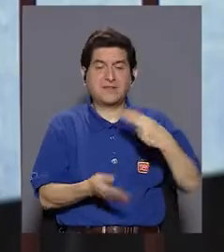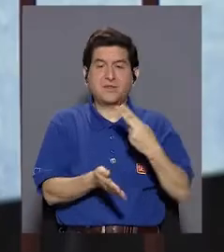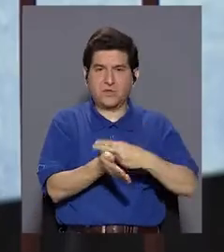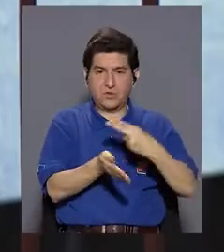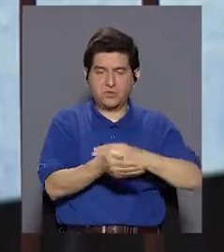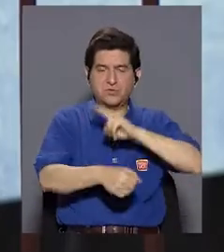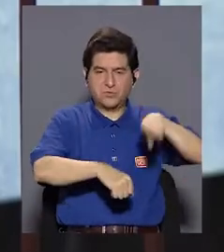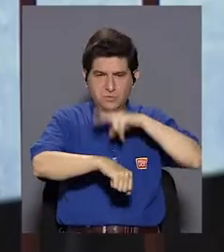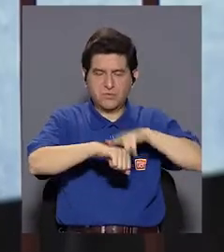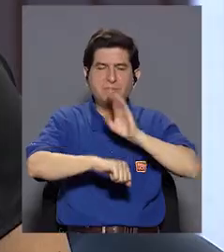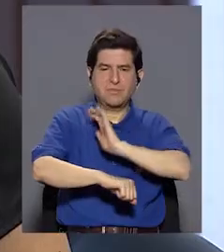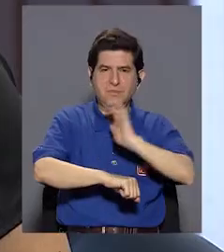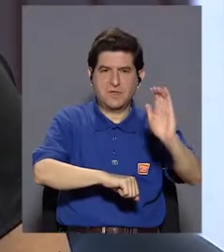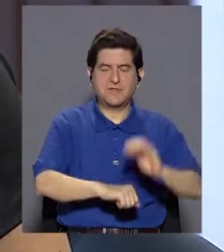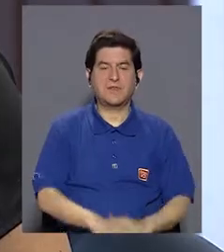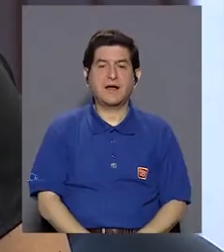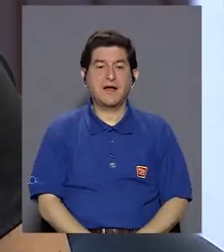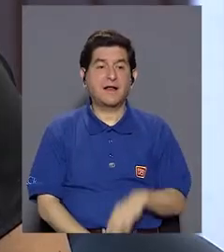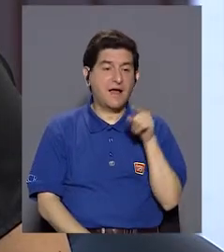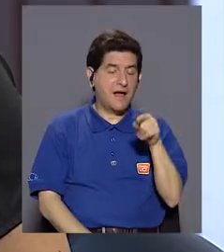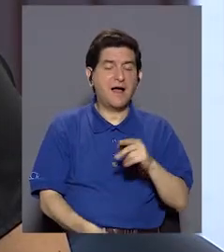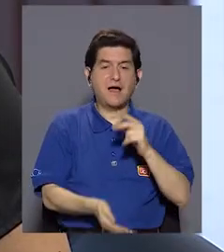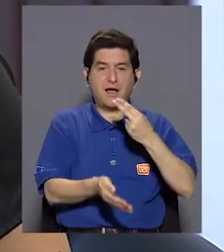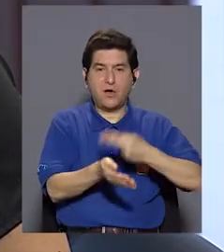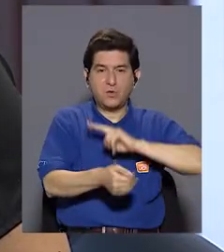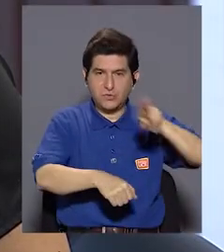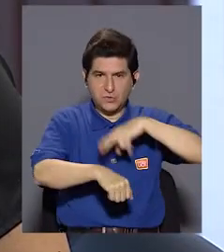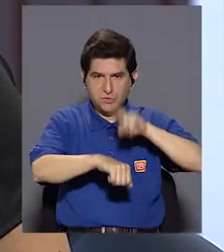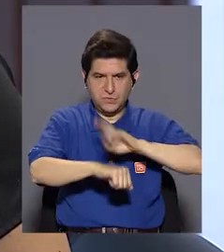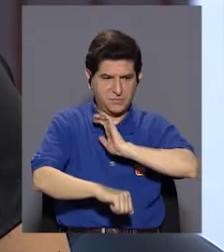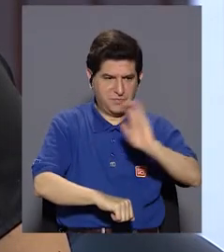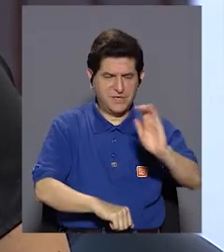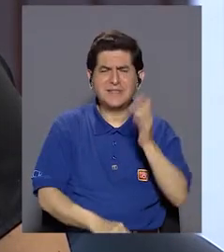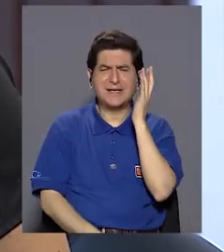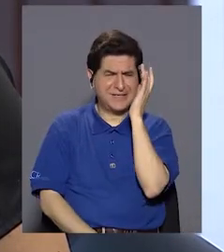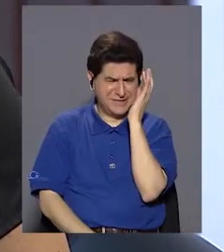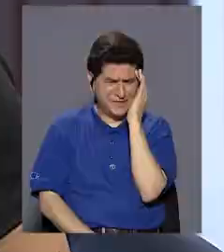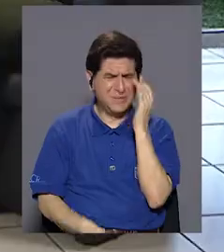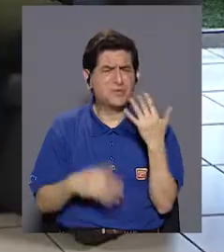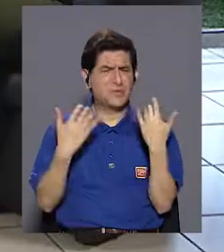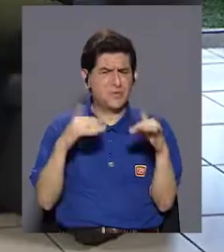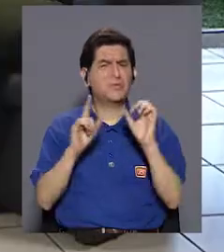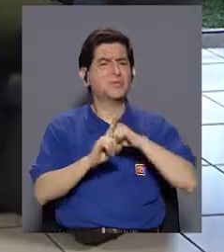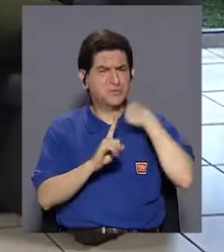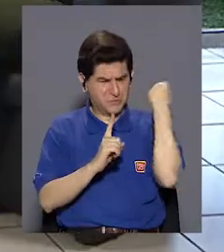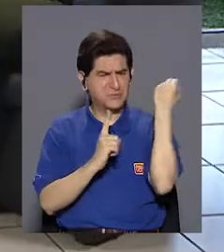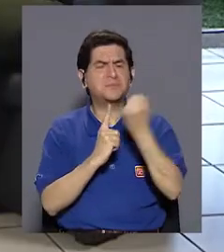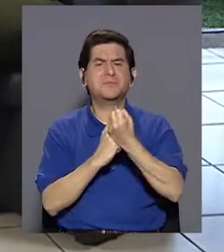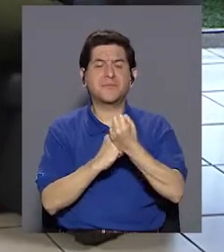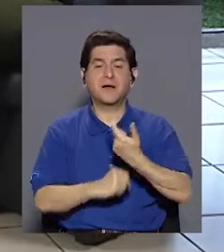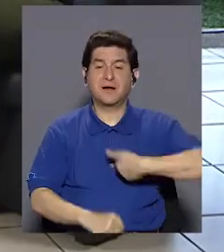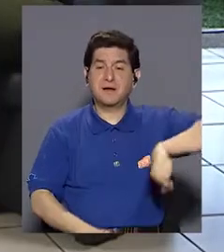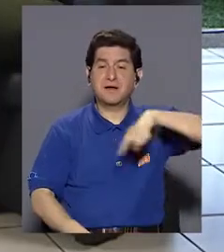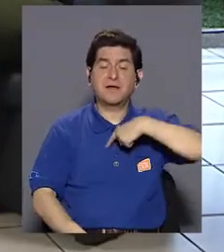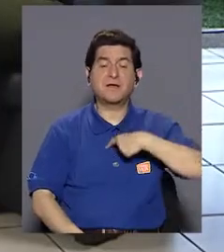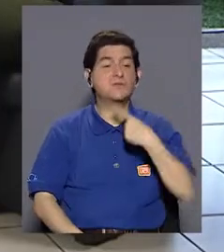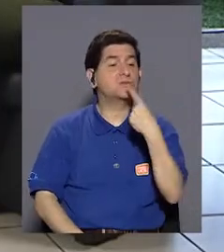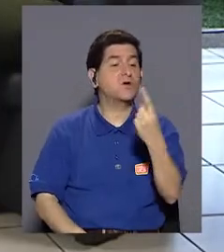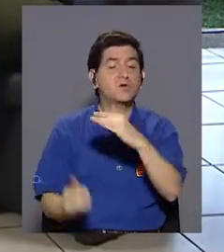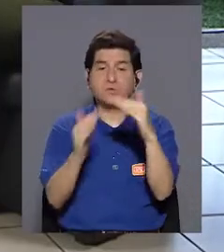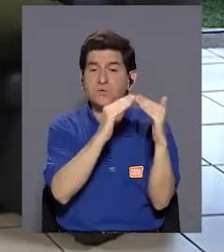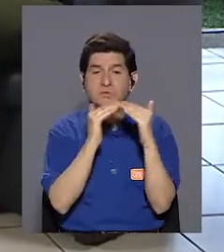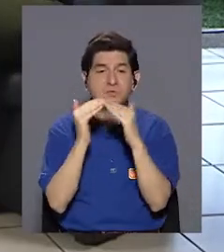al Hospital Nacional de Niños, entonces el Hospital de Niños tiene una gran preocupación por esta situación, entonces nosotros